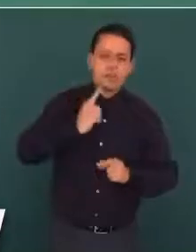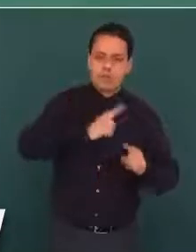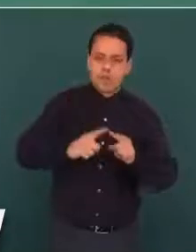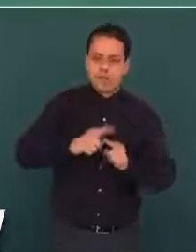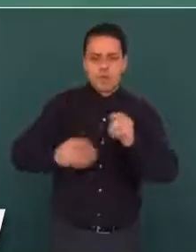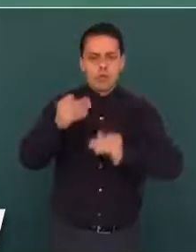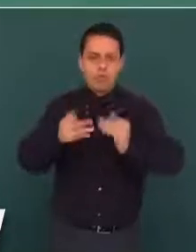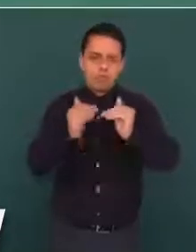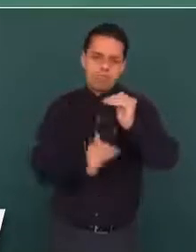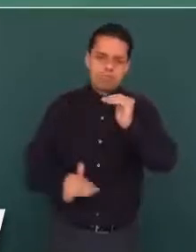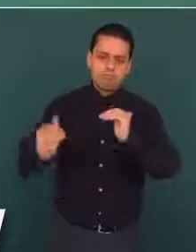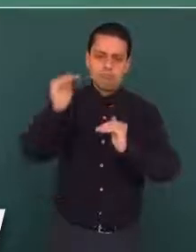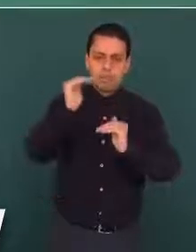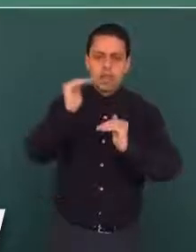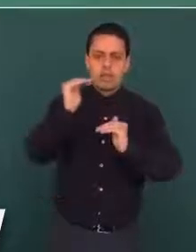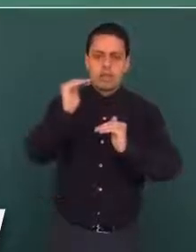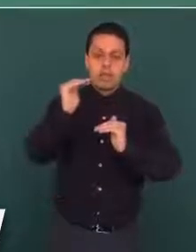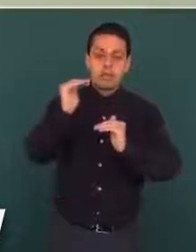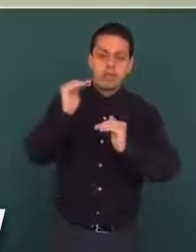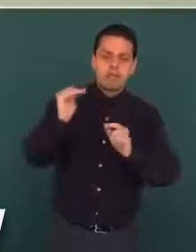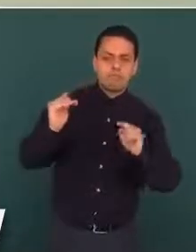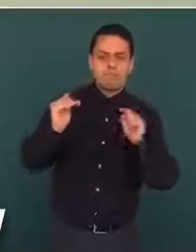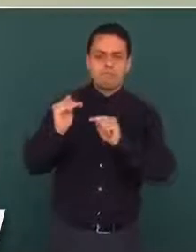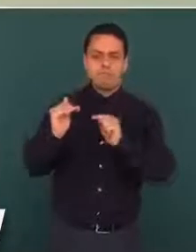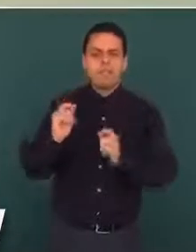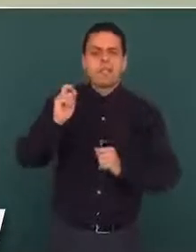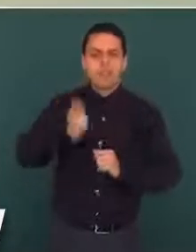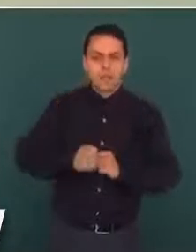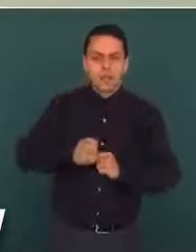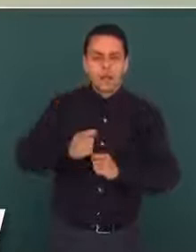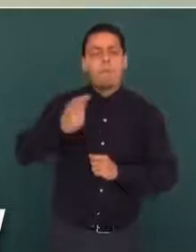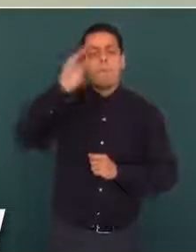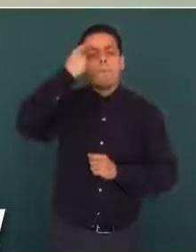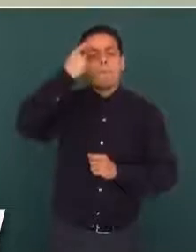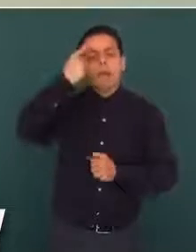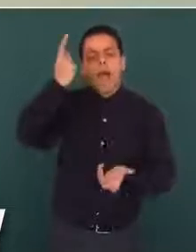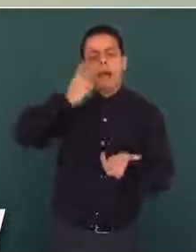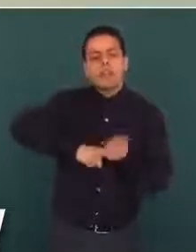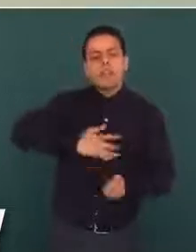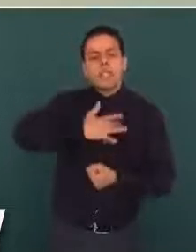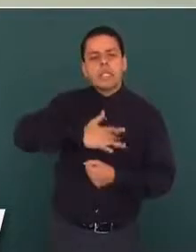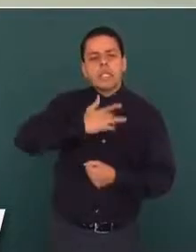es el tribunal de la conciencia de cada quien.